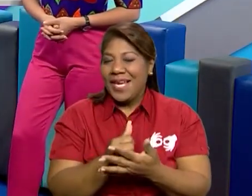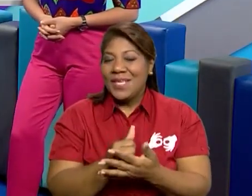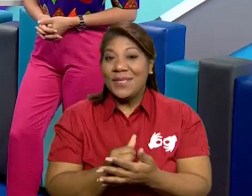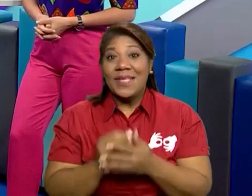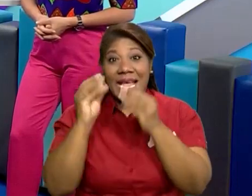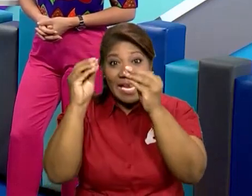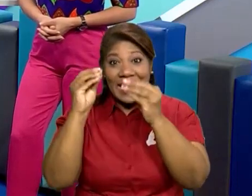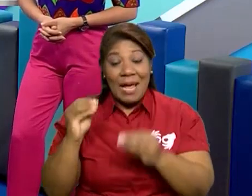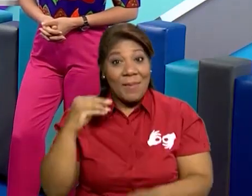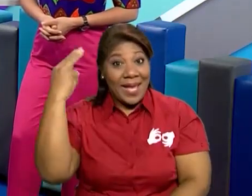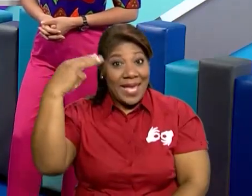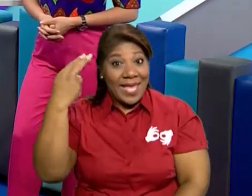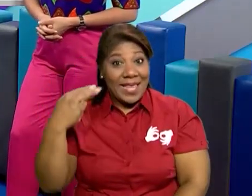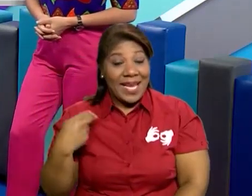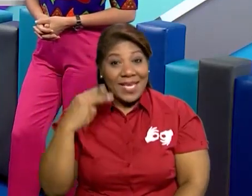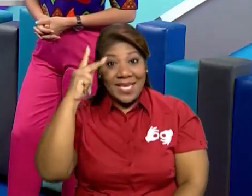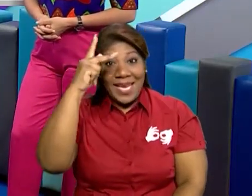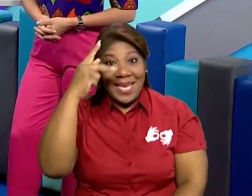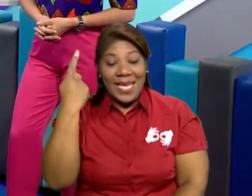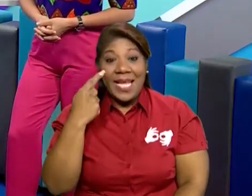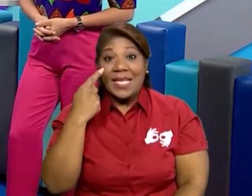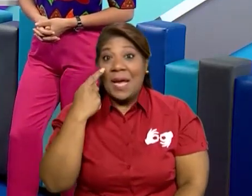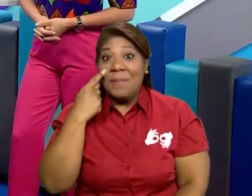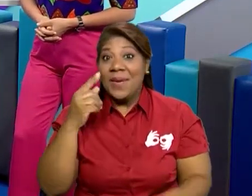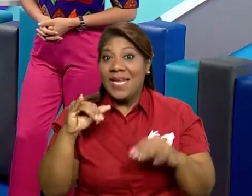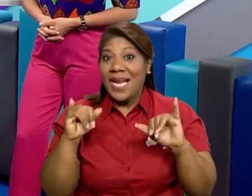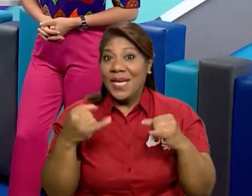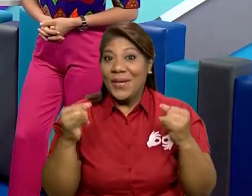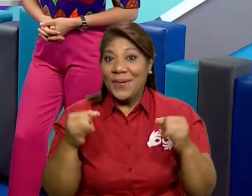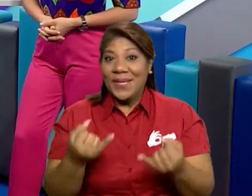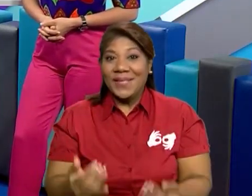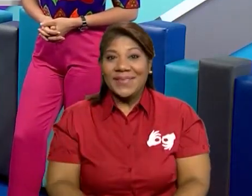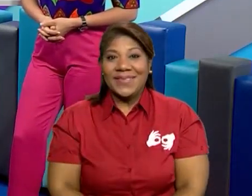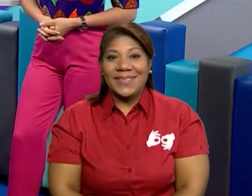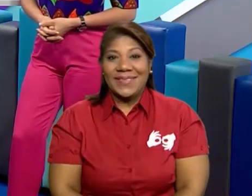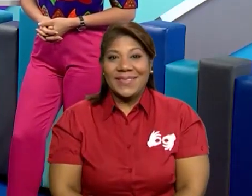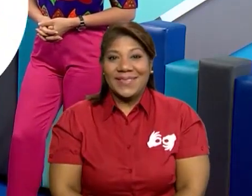a hacer ese lindo juego que le traemos a continuación.